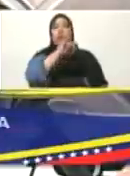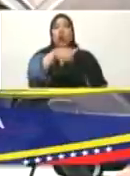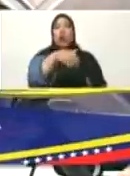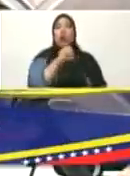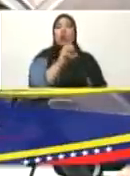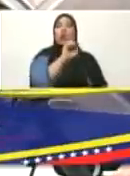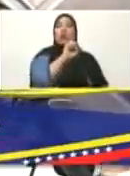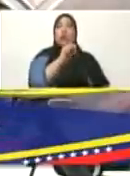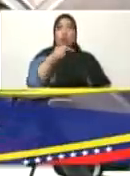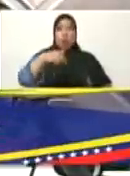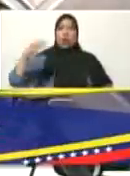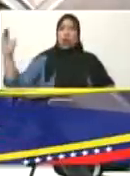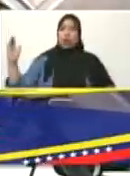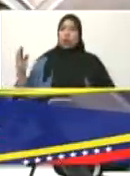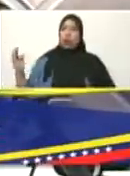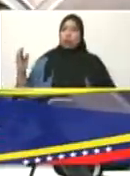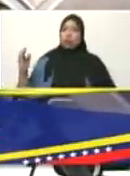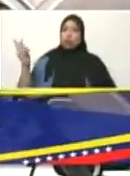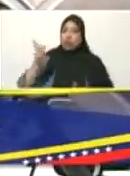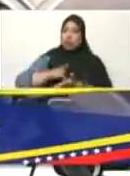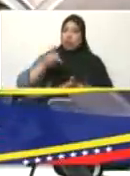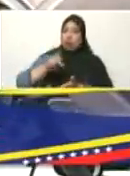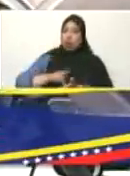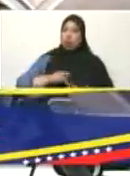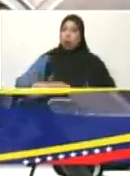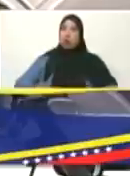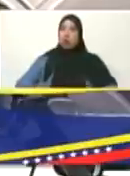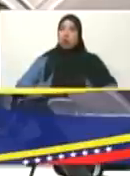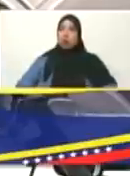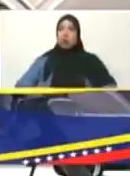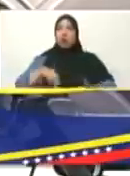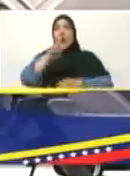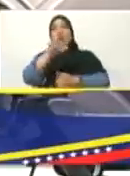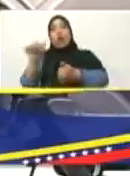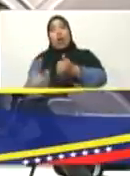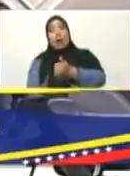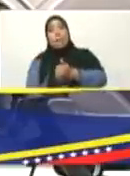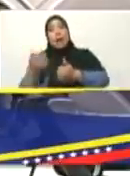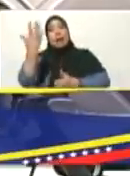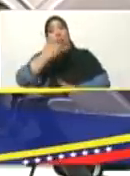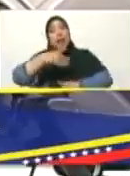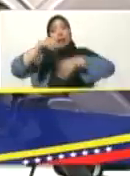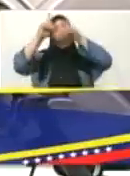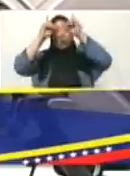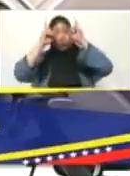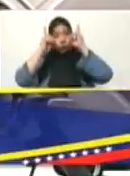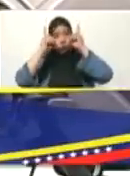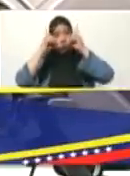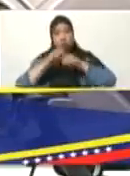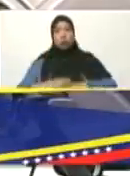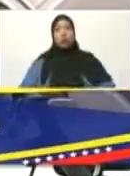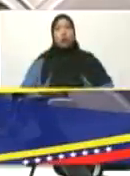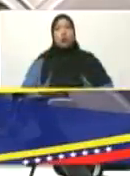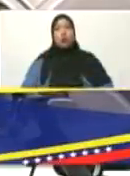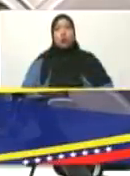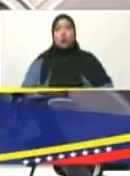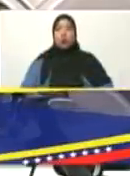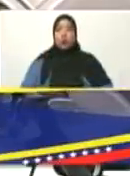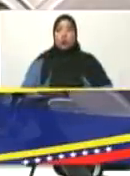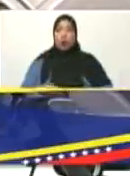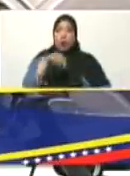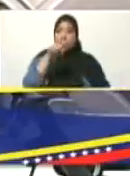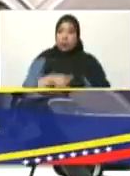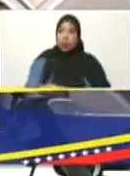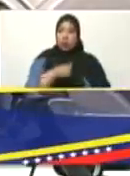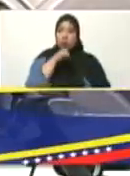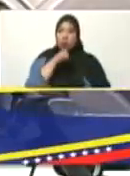nosotros aquí, la vicepresidenta Delcy Rodríguez, está en una reunión muy importante a esta hora.